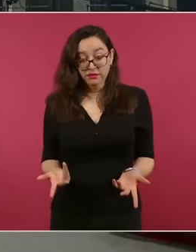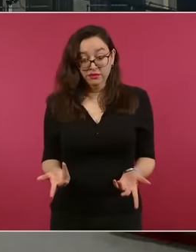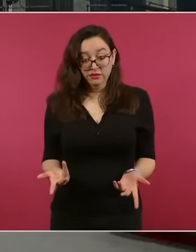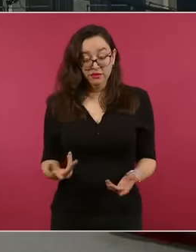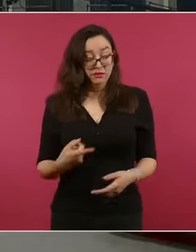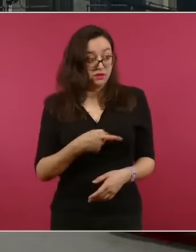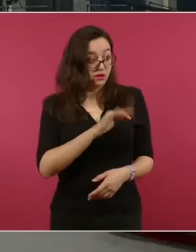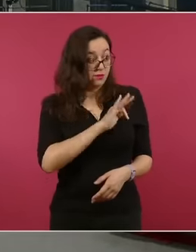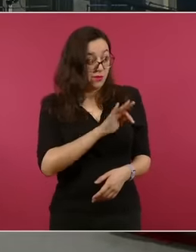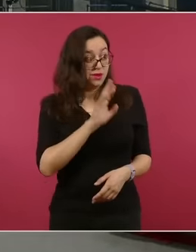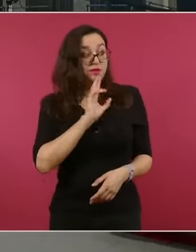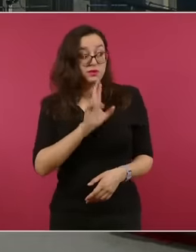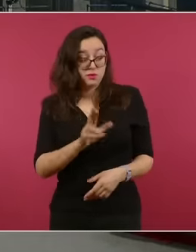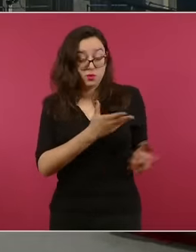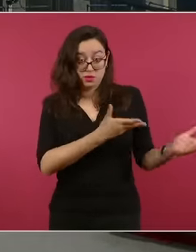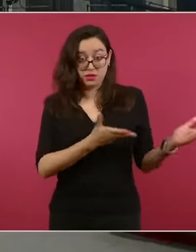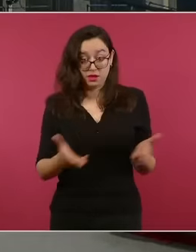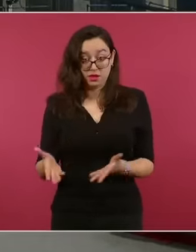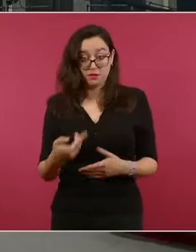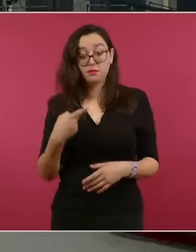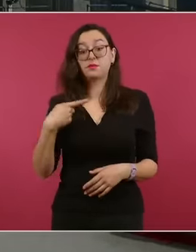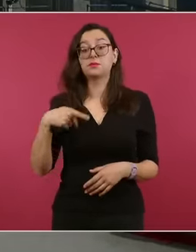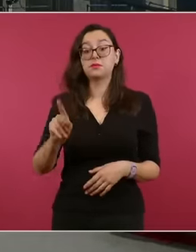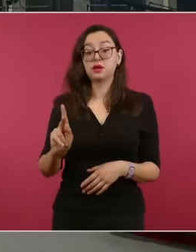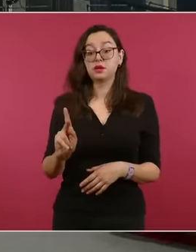si me permite, nada más.